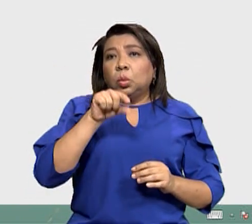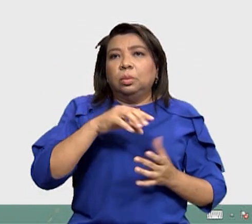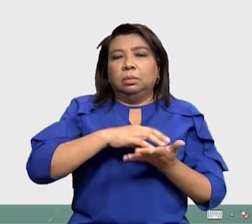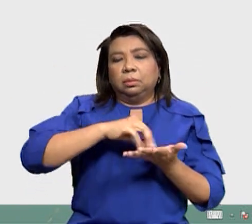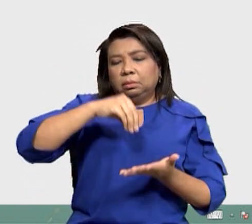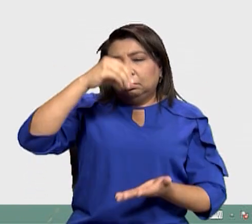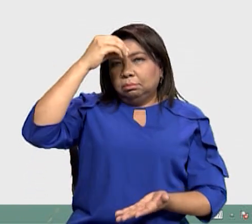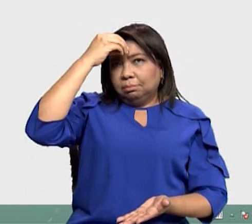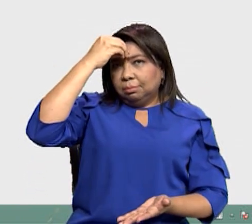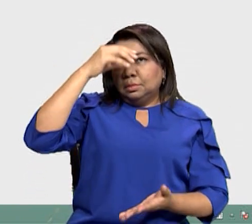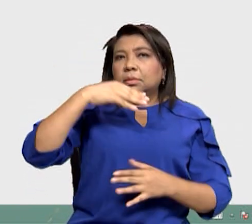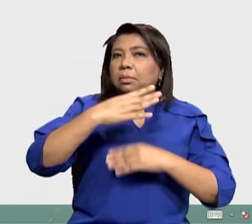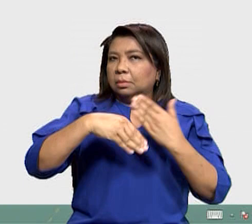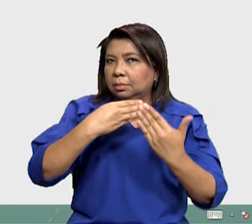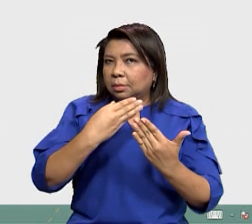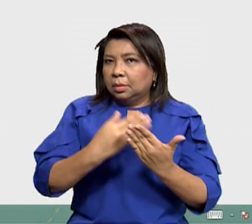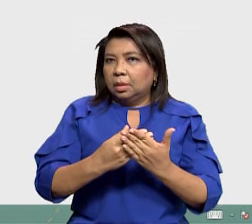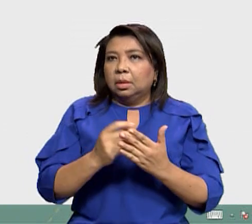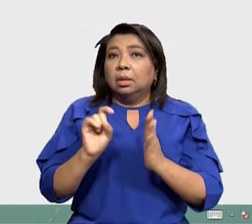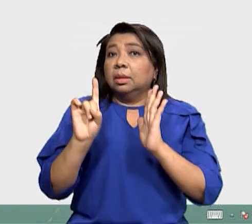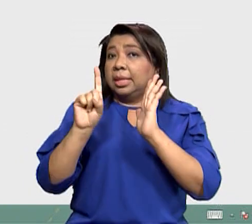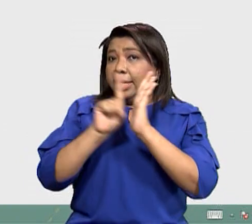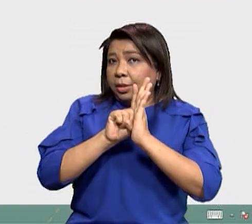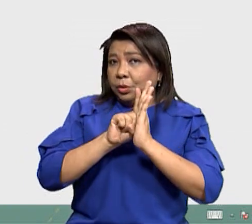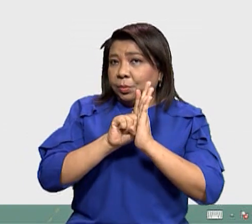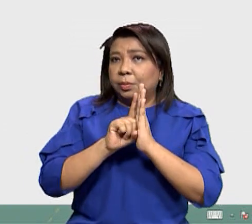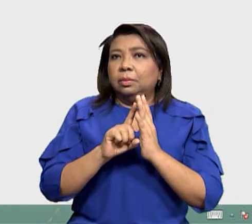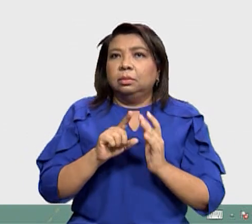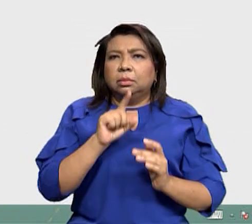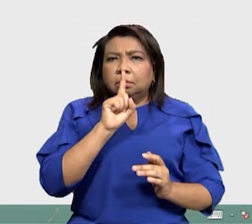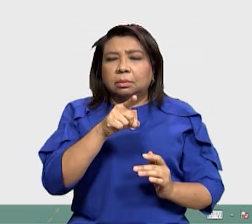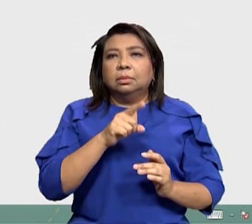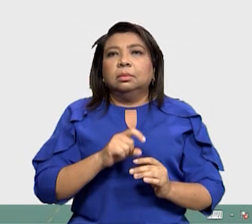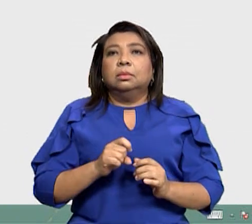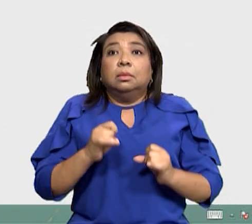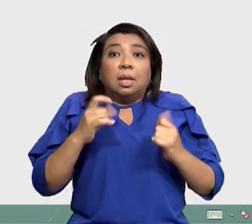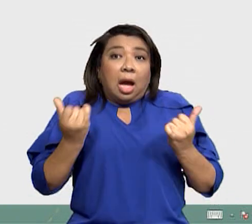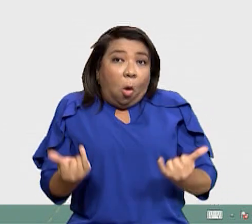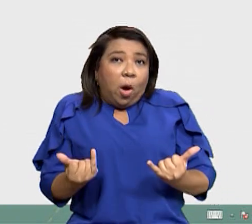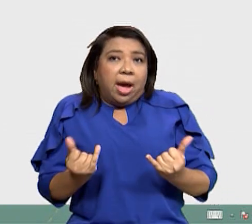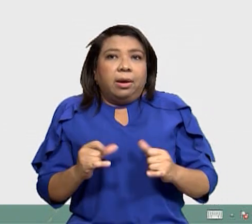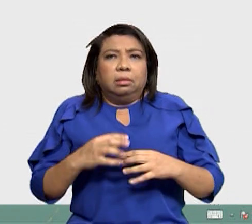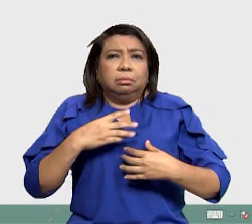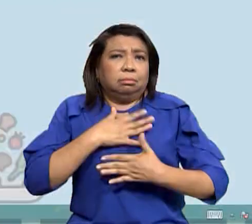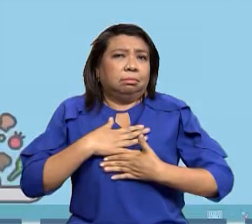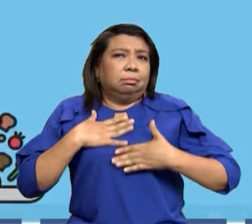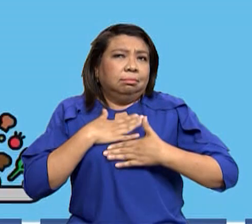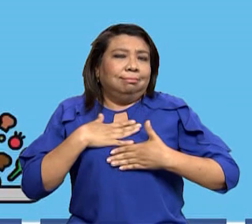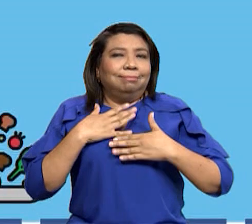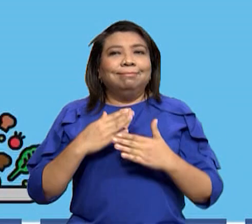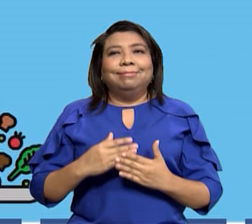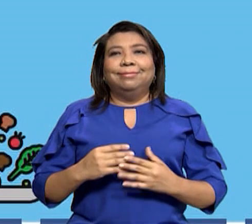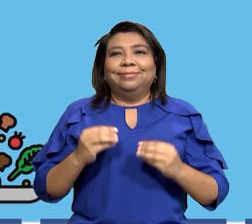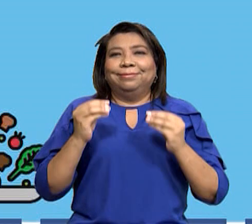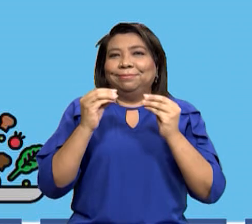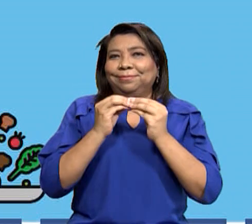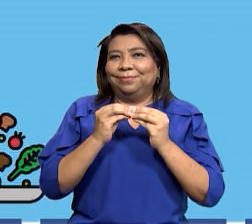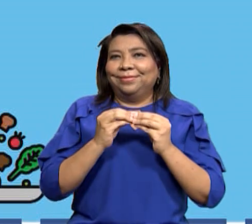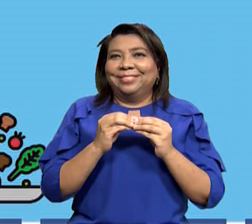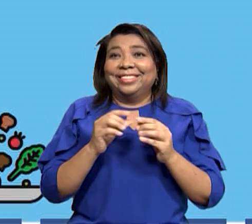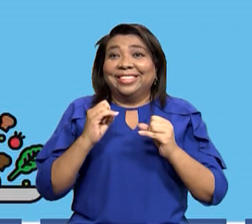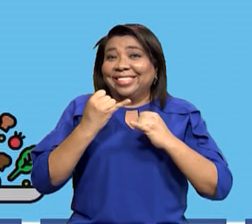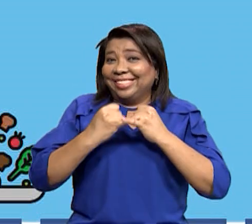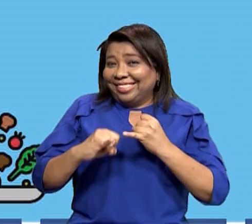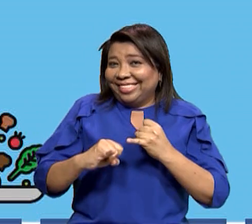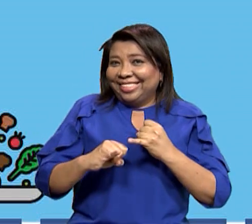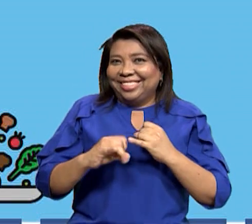esos conceptos Y para culminar De una forma Más divertida Vamos a iniciar Nuestro último Rompecoco